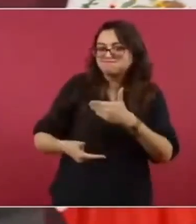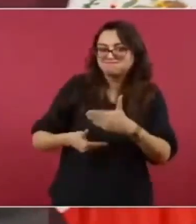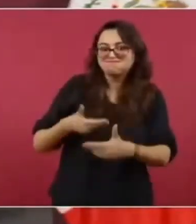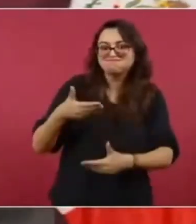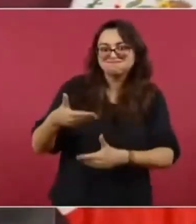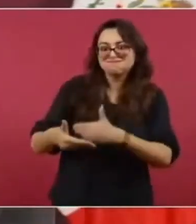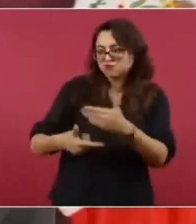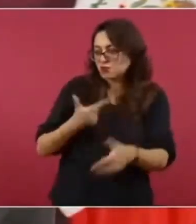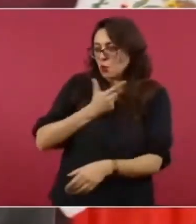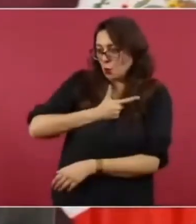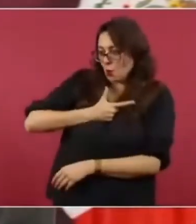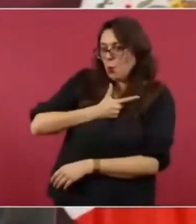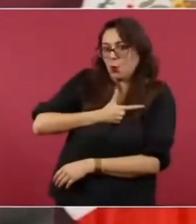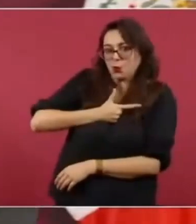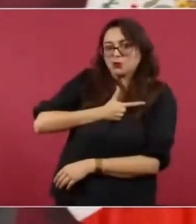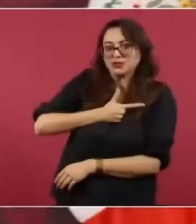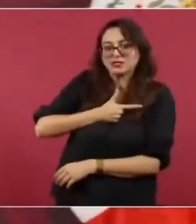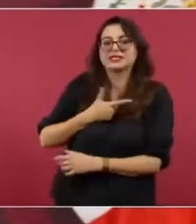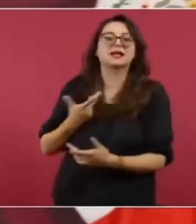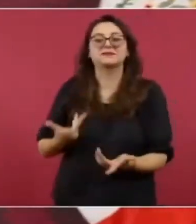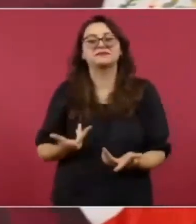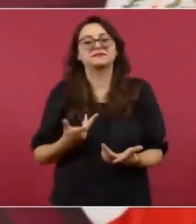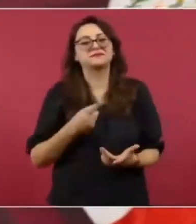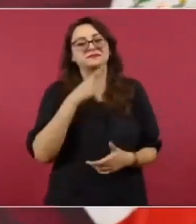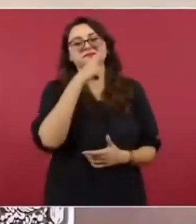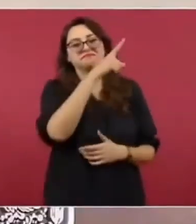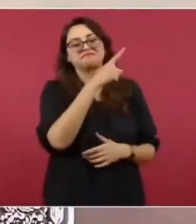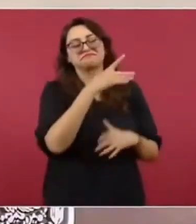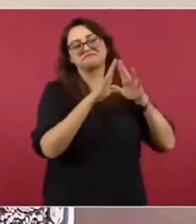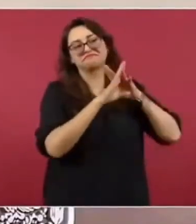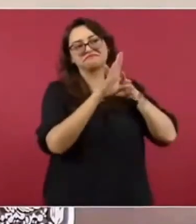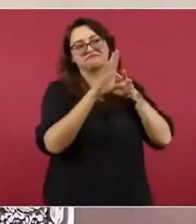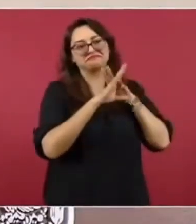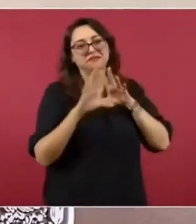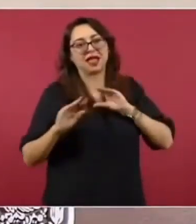sobre el humanismo mexicano. Gracias.